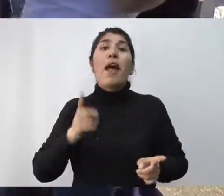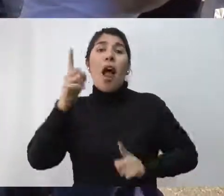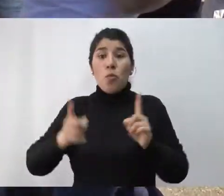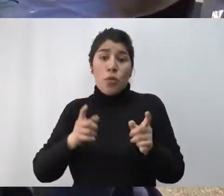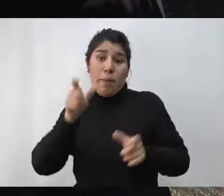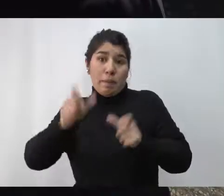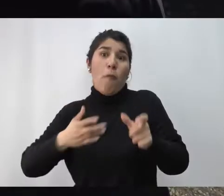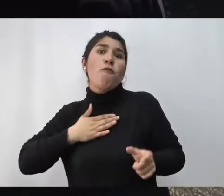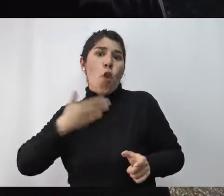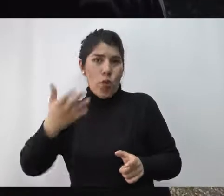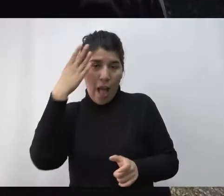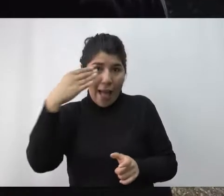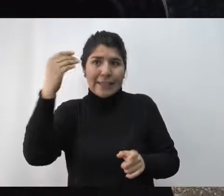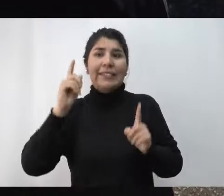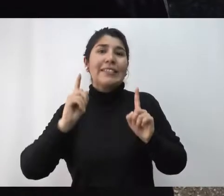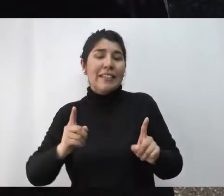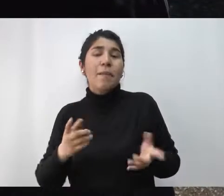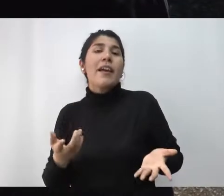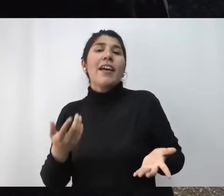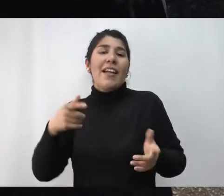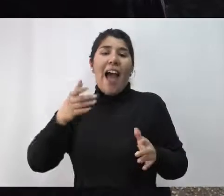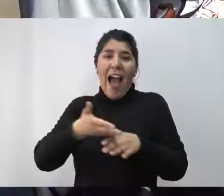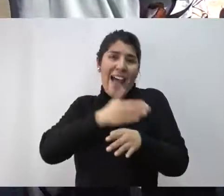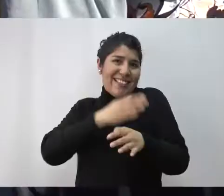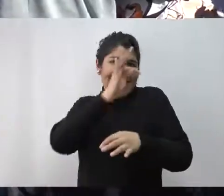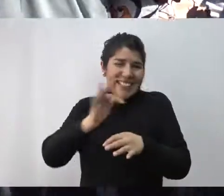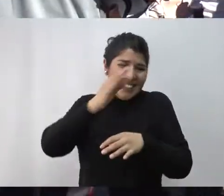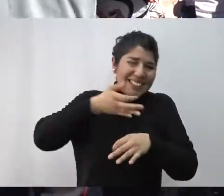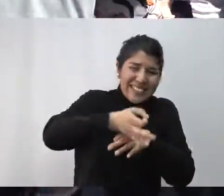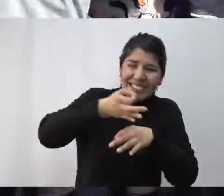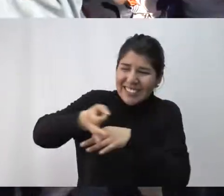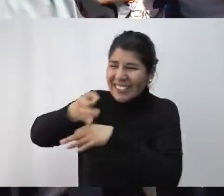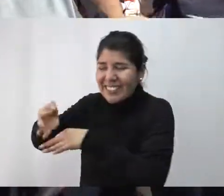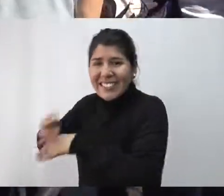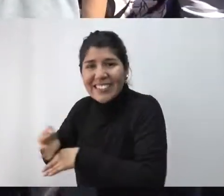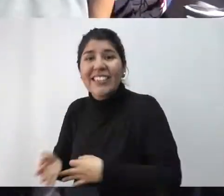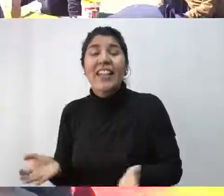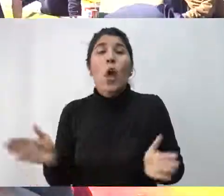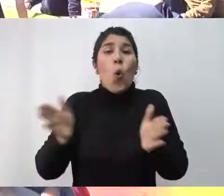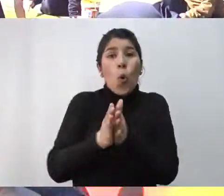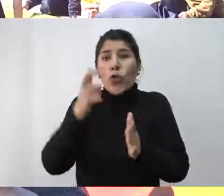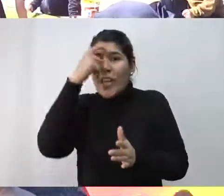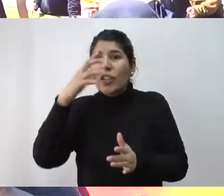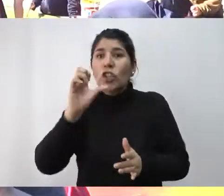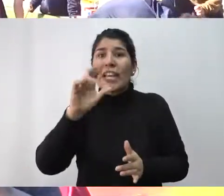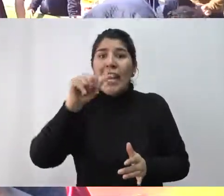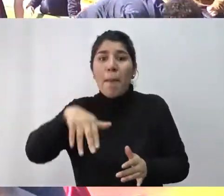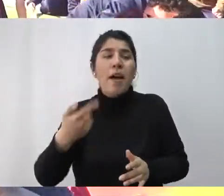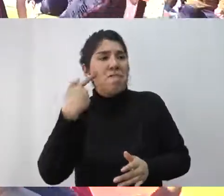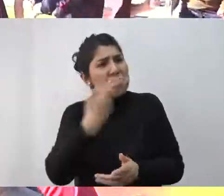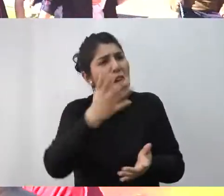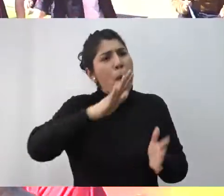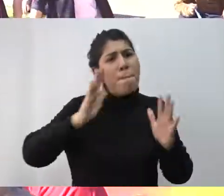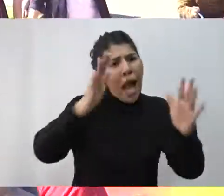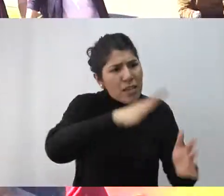a voluntarios de Antel también, que los chicos estuvieron haciendo los talleres y junto con técnicos de Serema